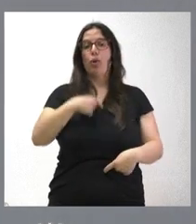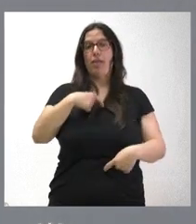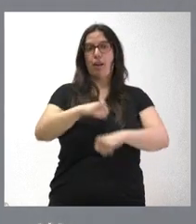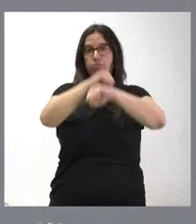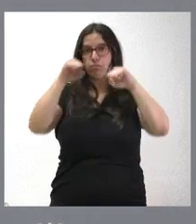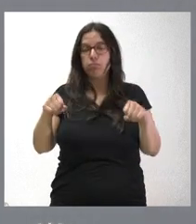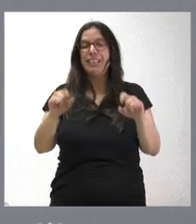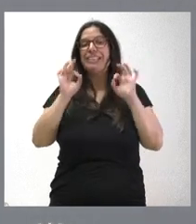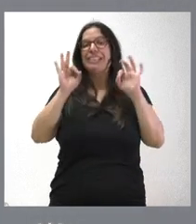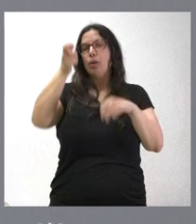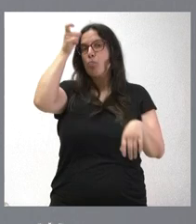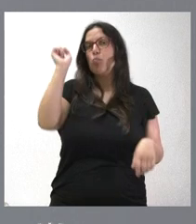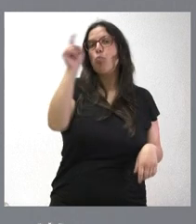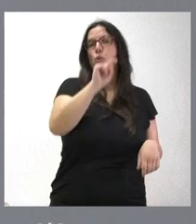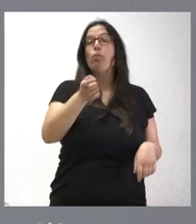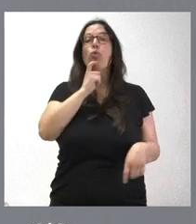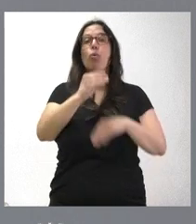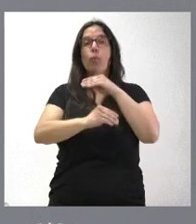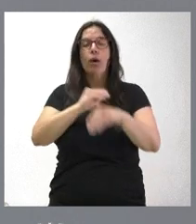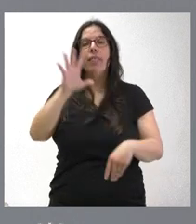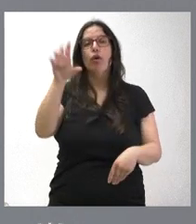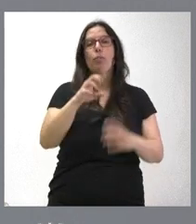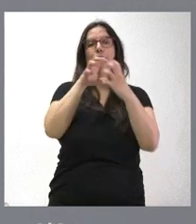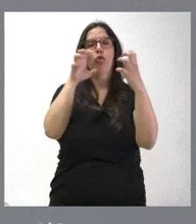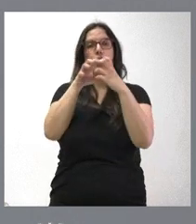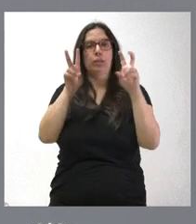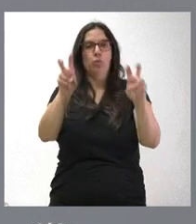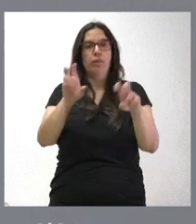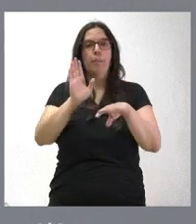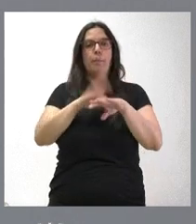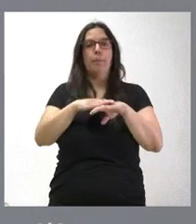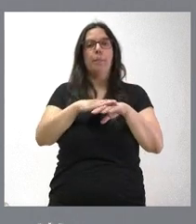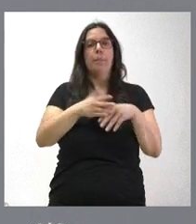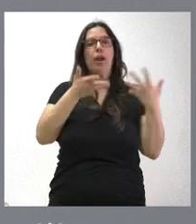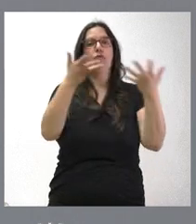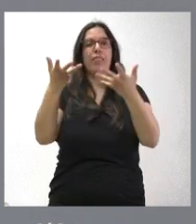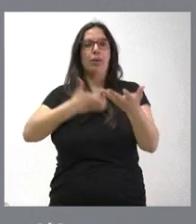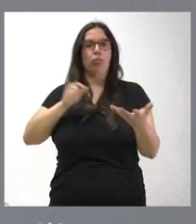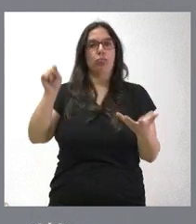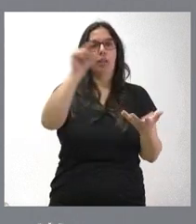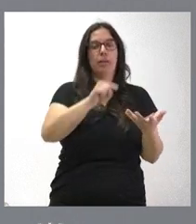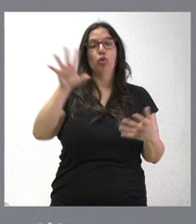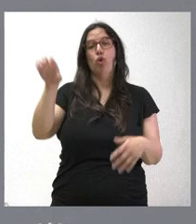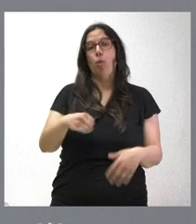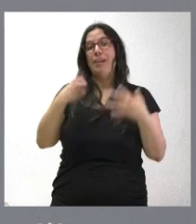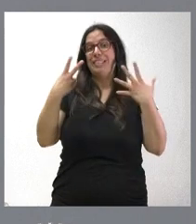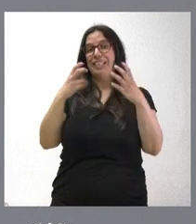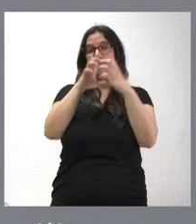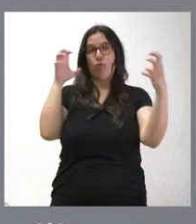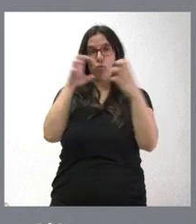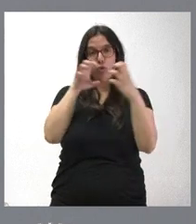especialmente en el medio rural, mediante la compra de nuevas furgonetas para la cesión a los ayuntamientos. Se adquieren al menos siete furgones